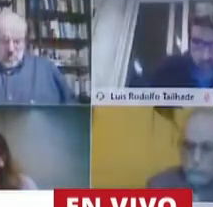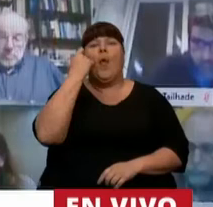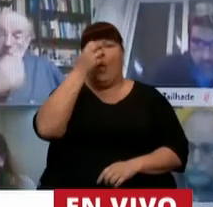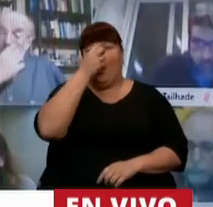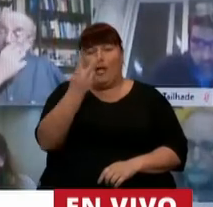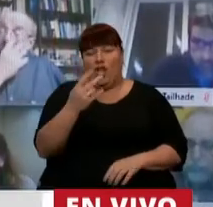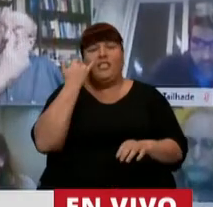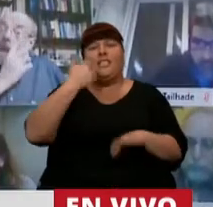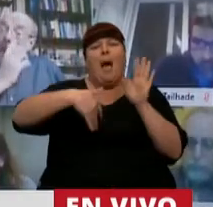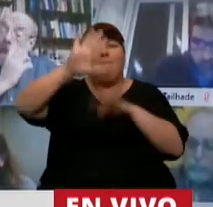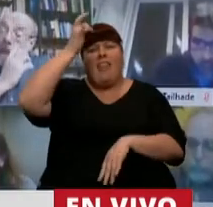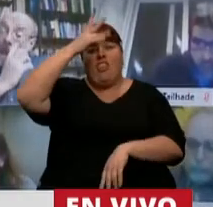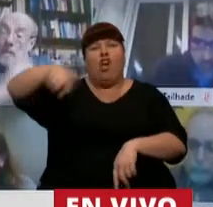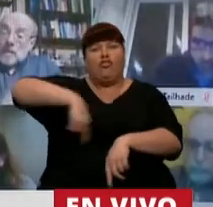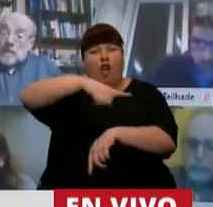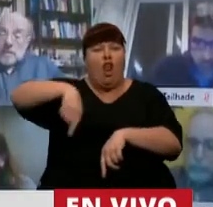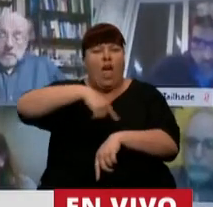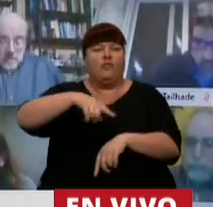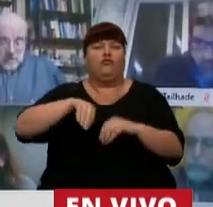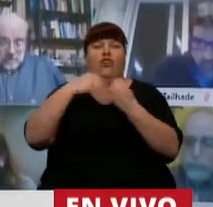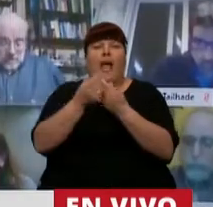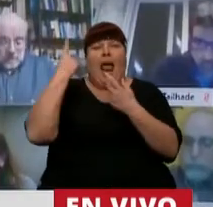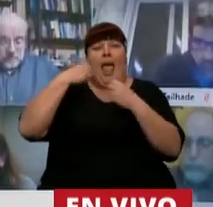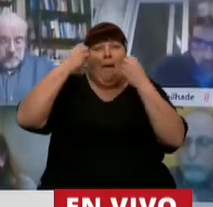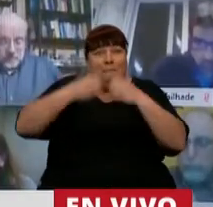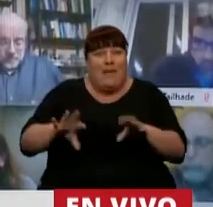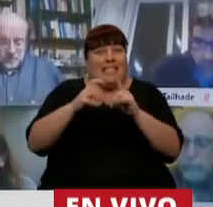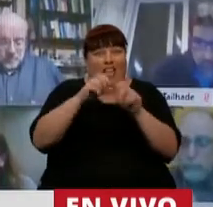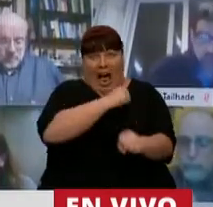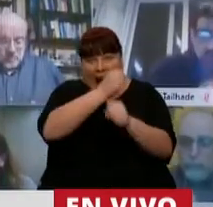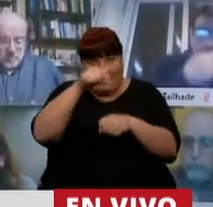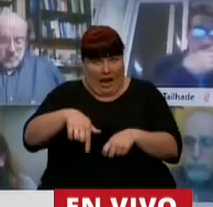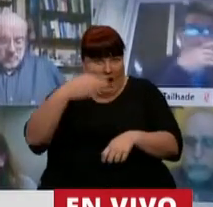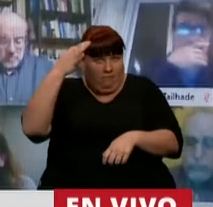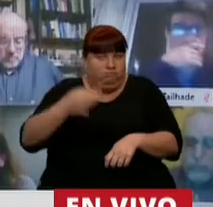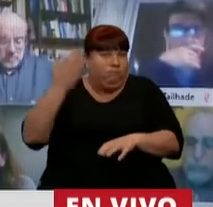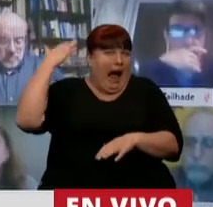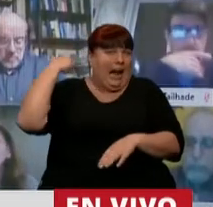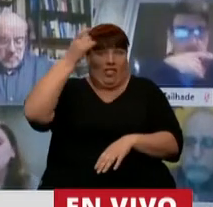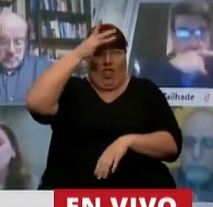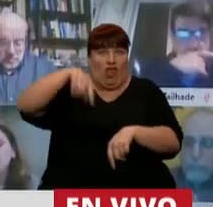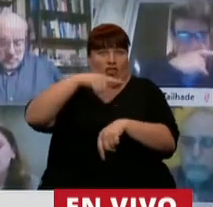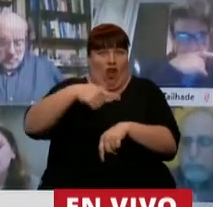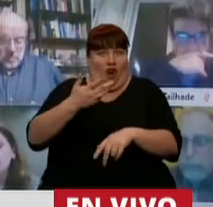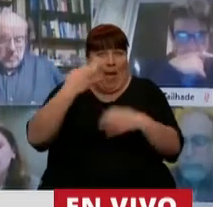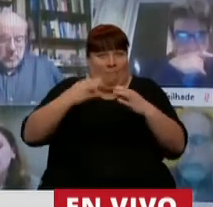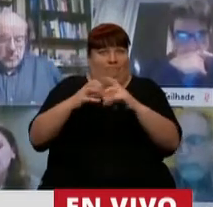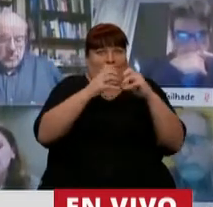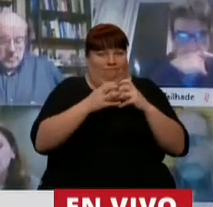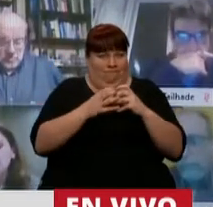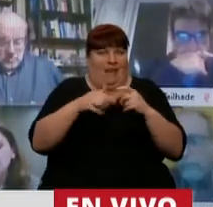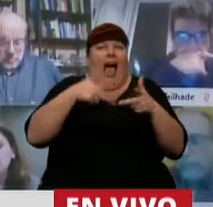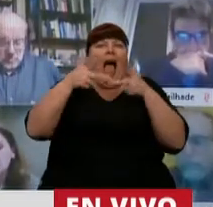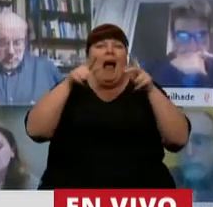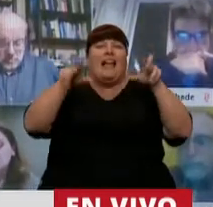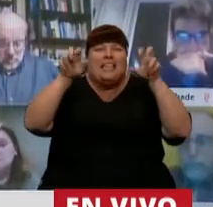han pasado más de 12 horas desde que teníamos que haber iniciado este tratamiento, empezar